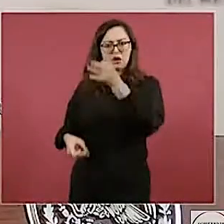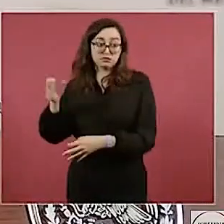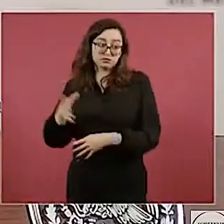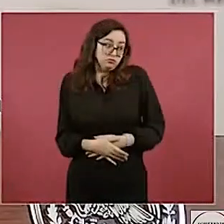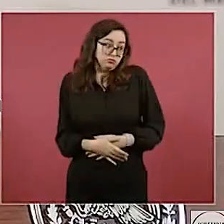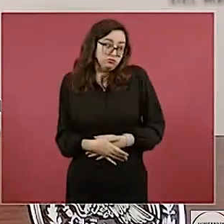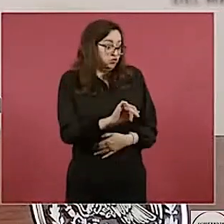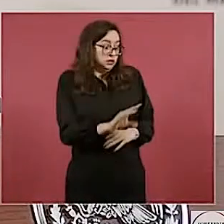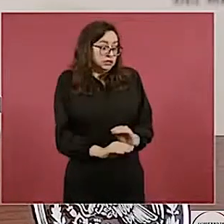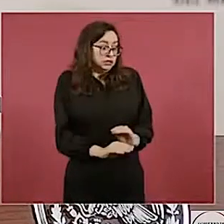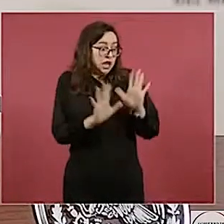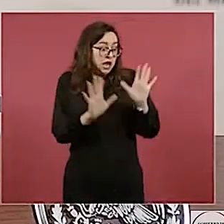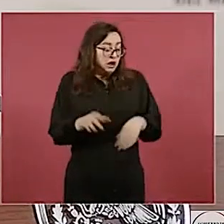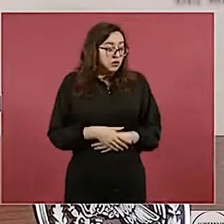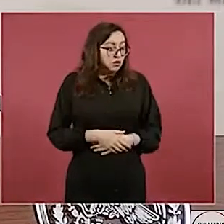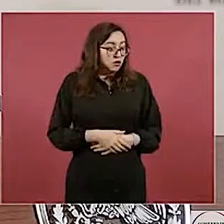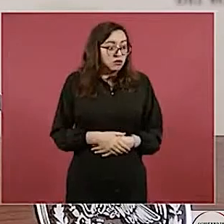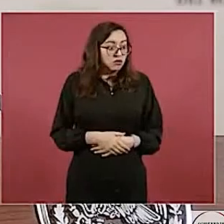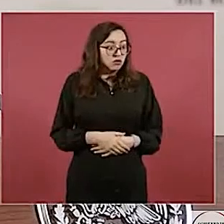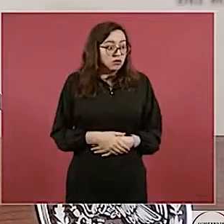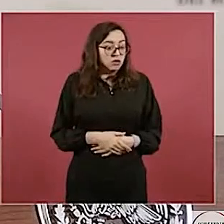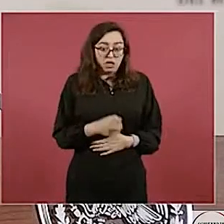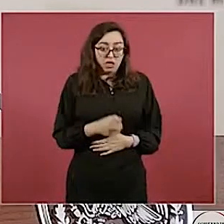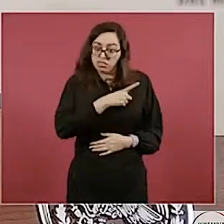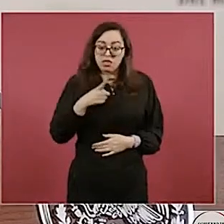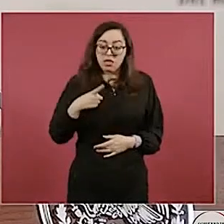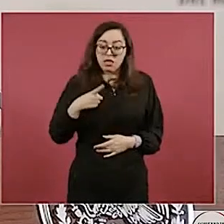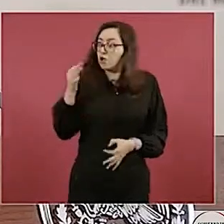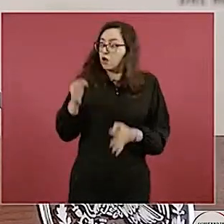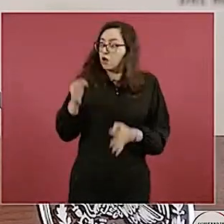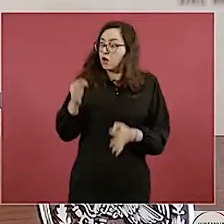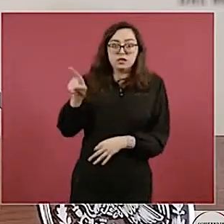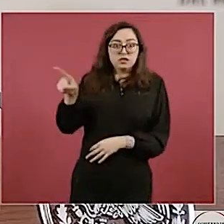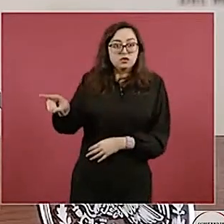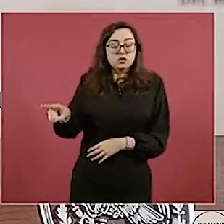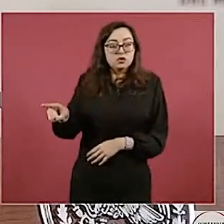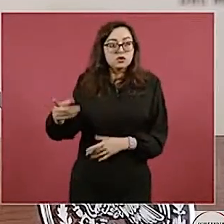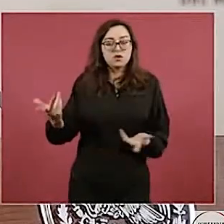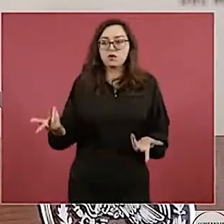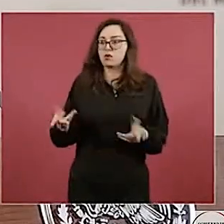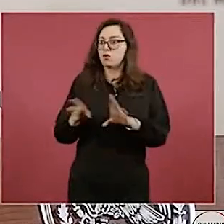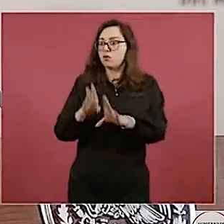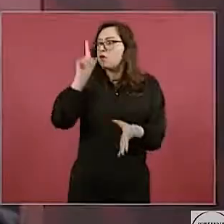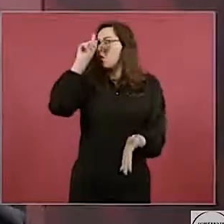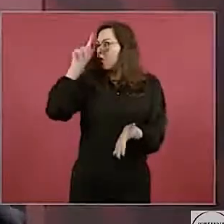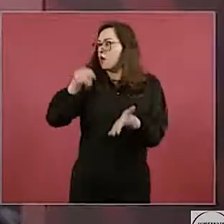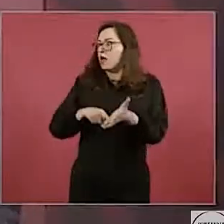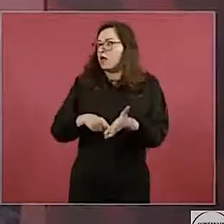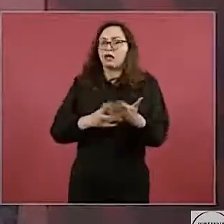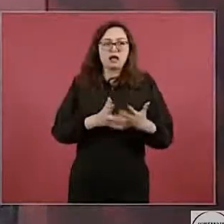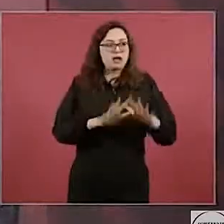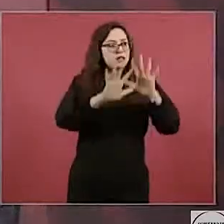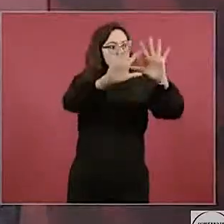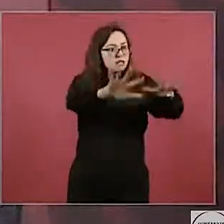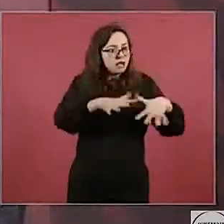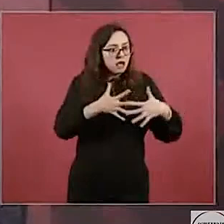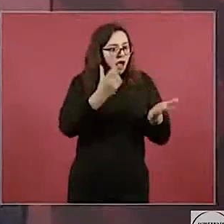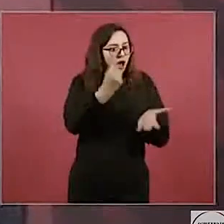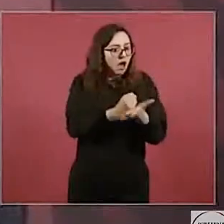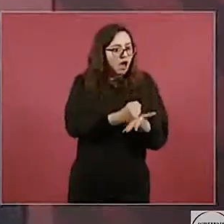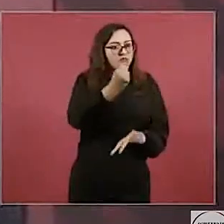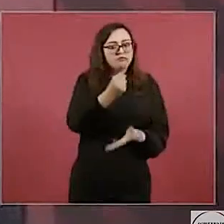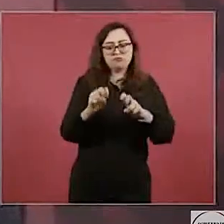porque pues como un